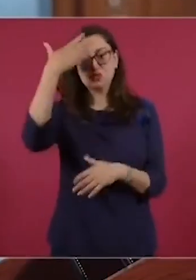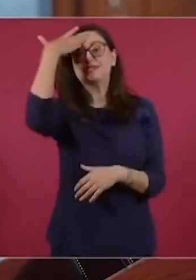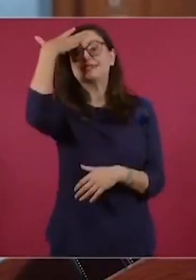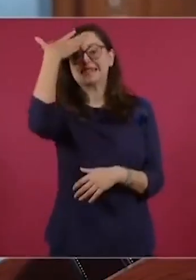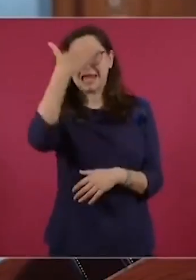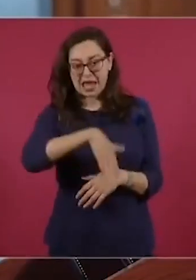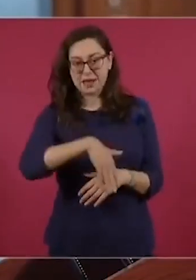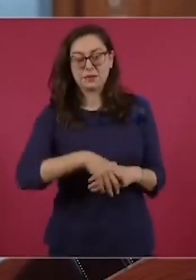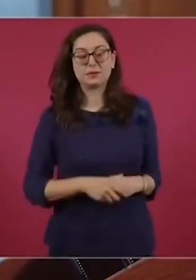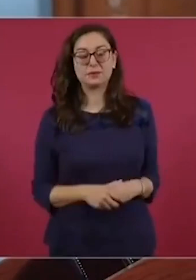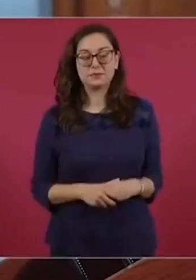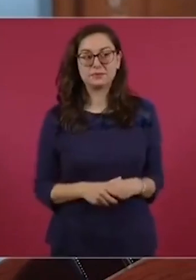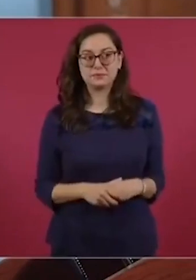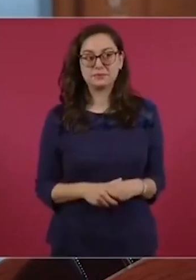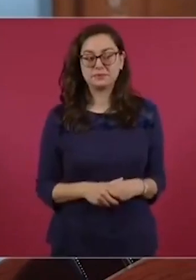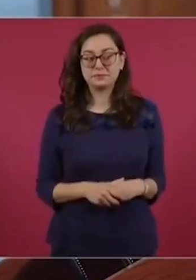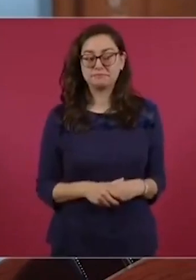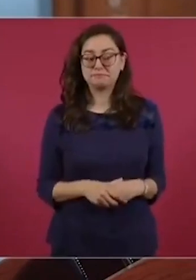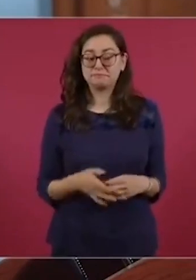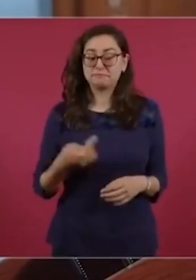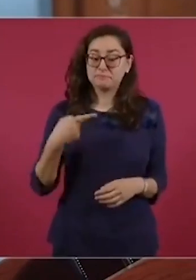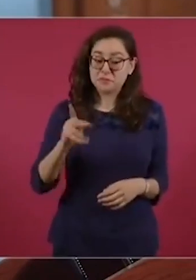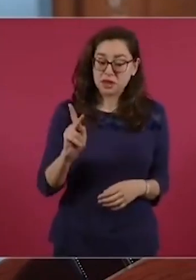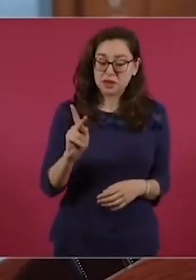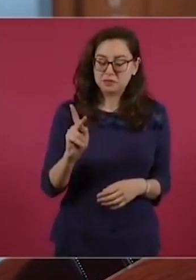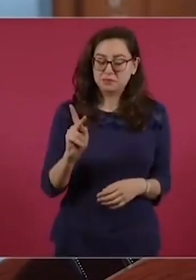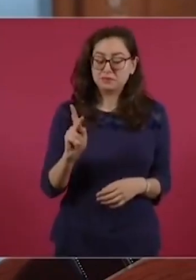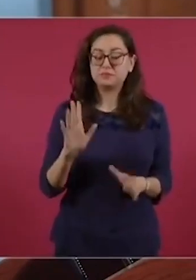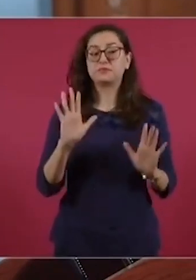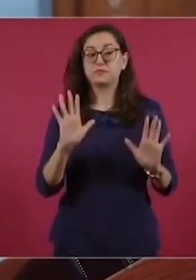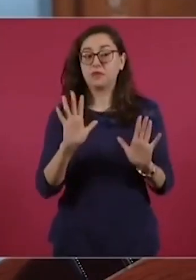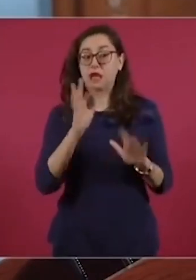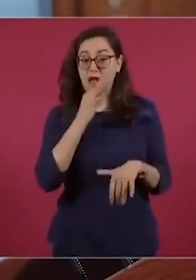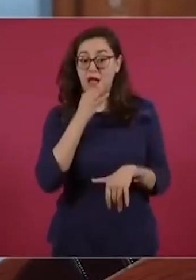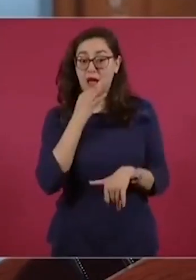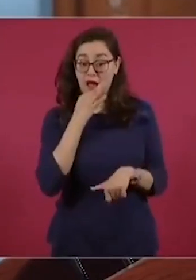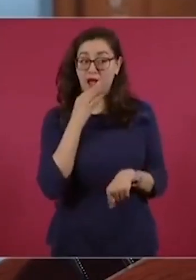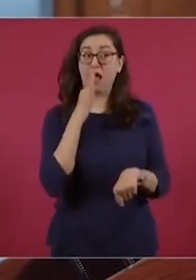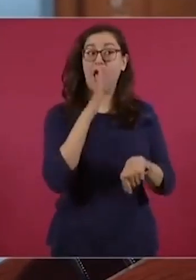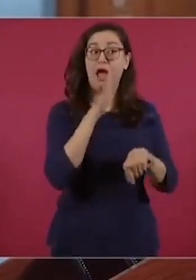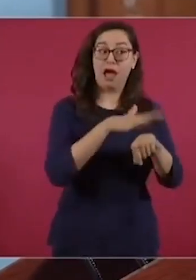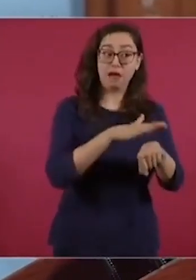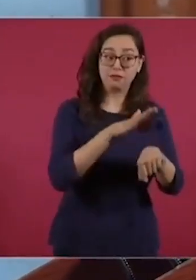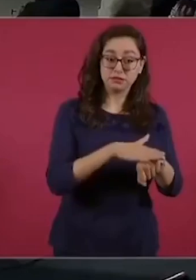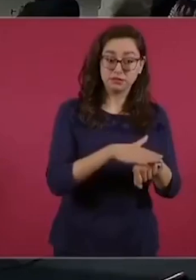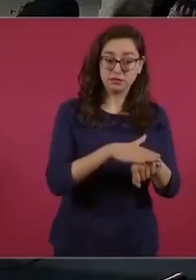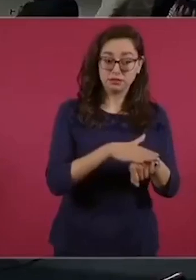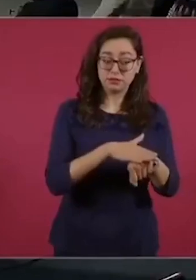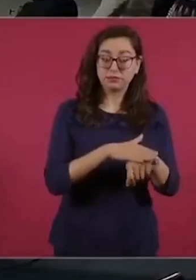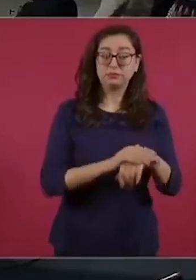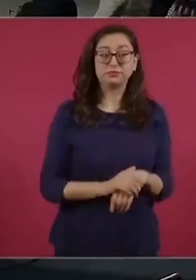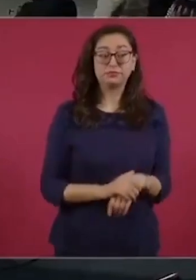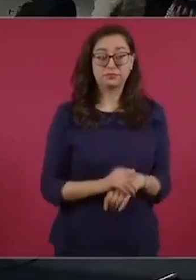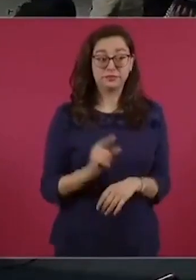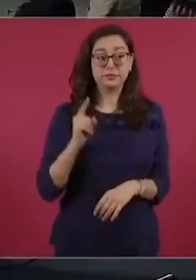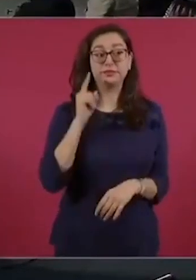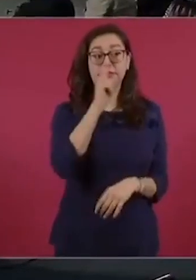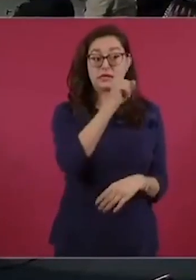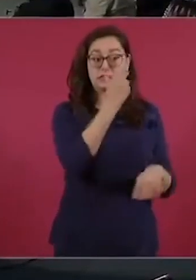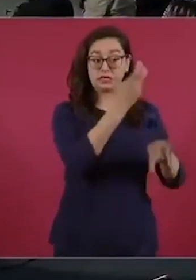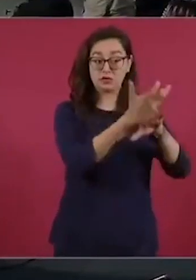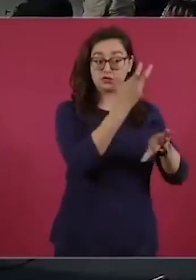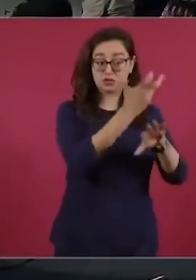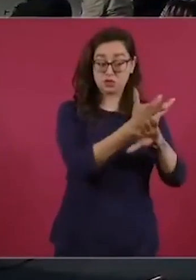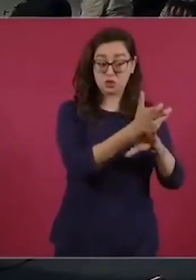le doy a conocer que desde el gobierno de Estados Unidos, a través de agencias